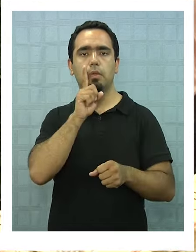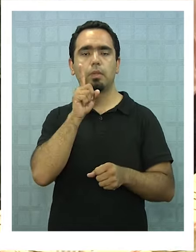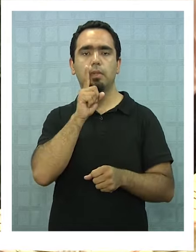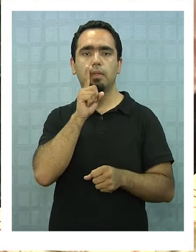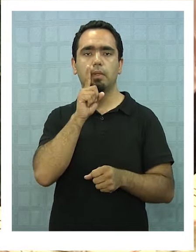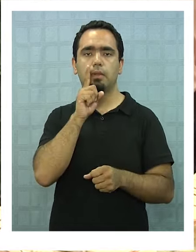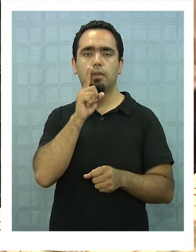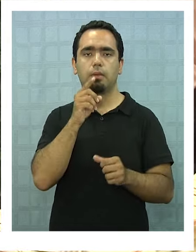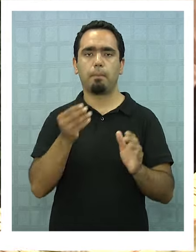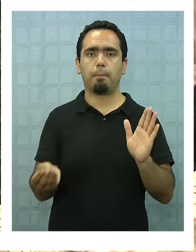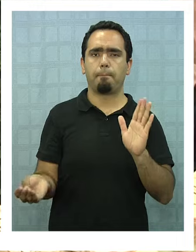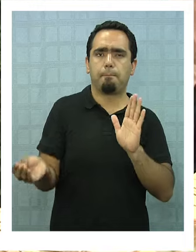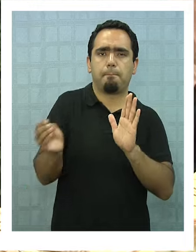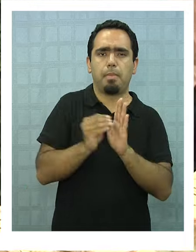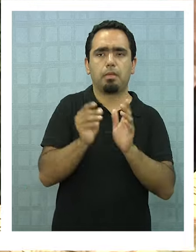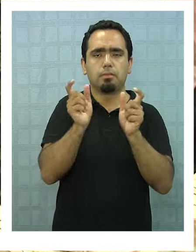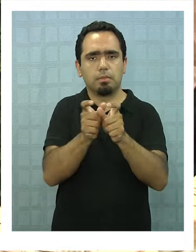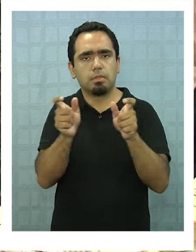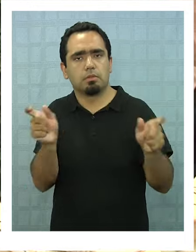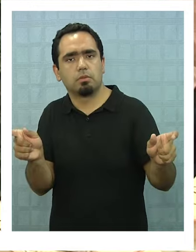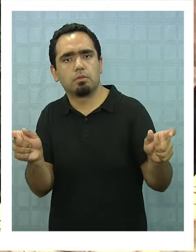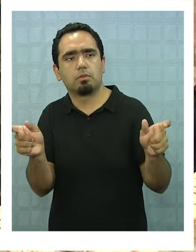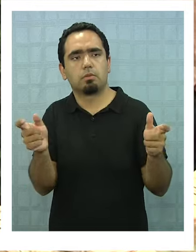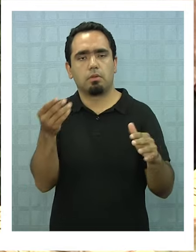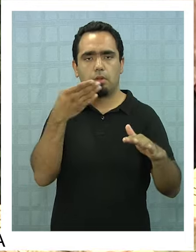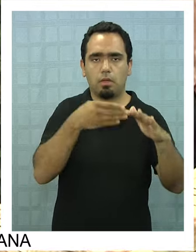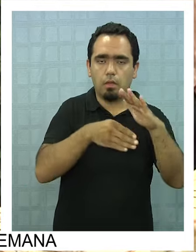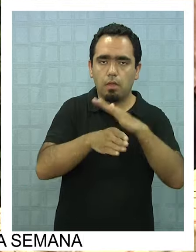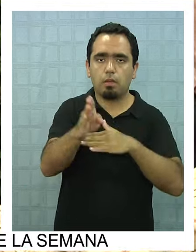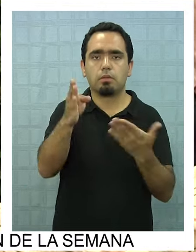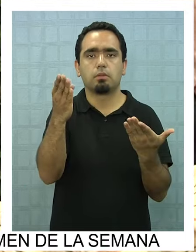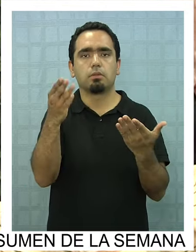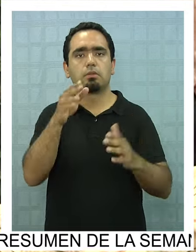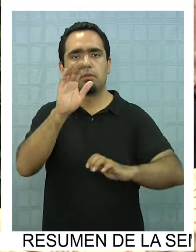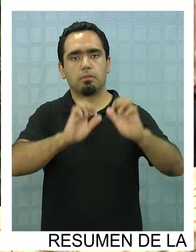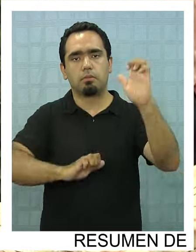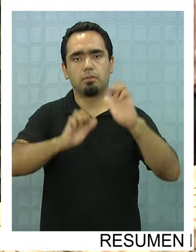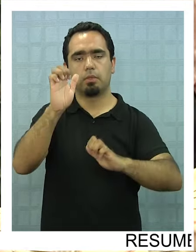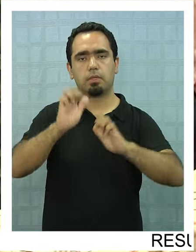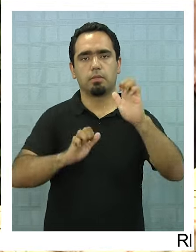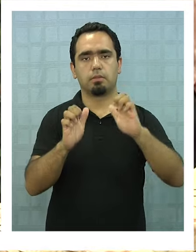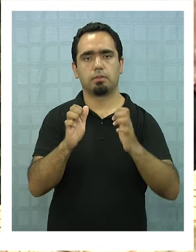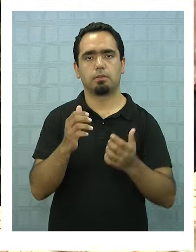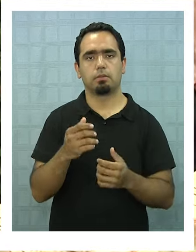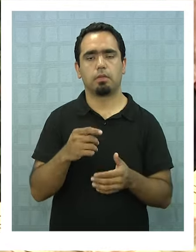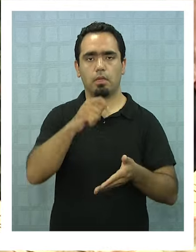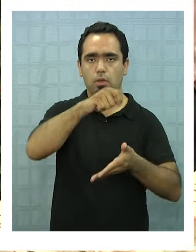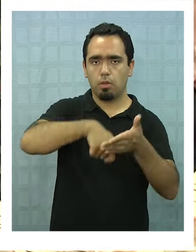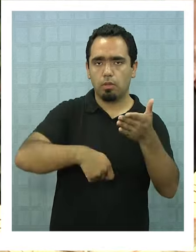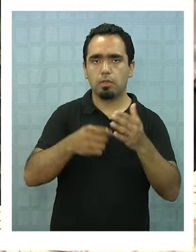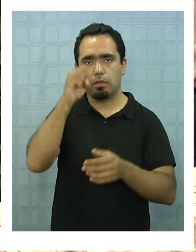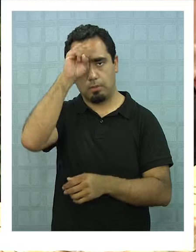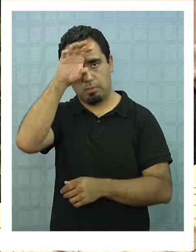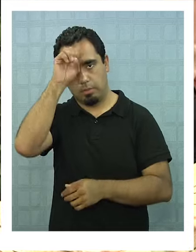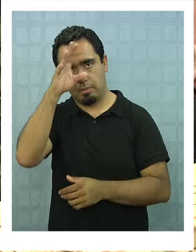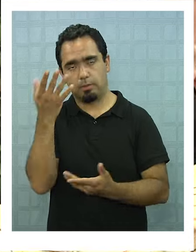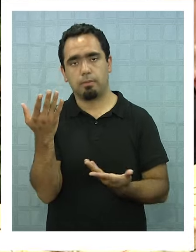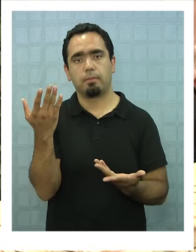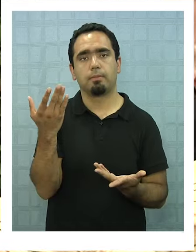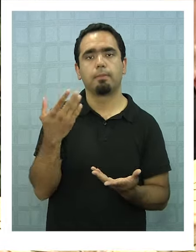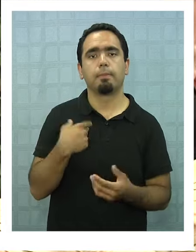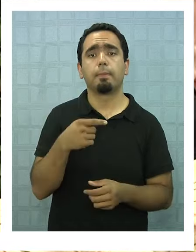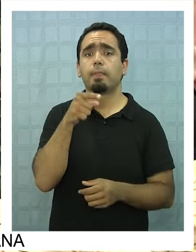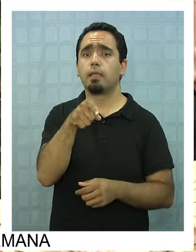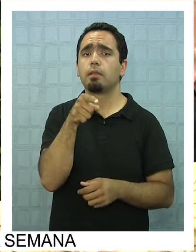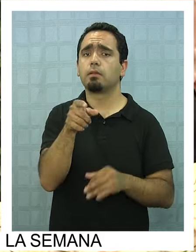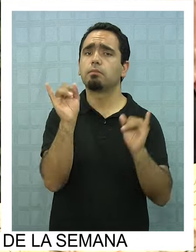tenido un aumento en nuestros alumnos de ingresos a estas empresas contratistas de la minería.